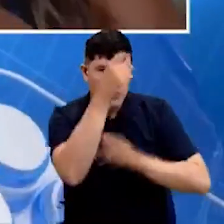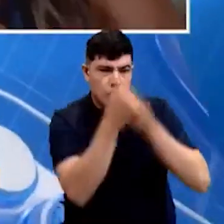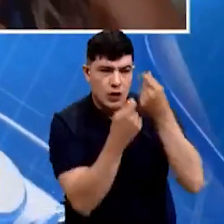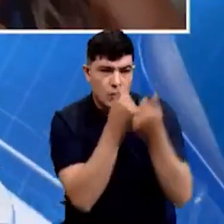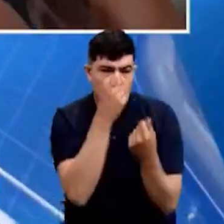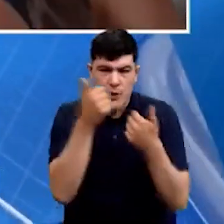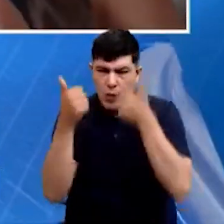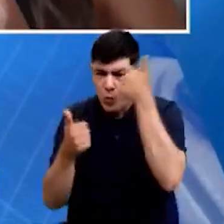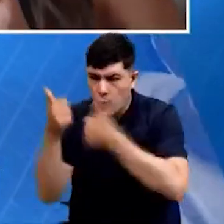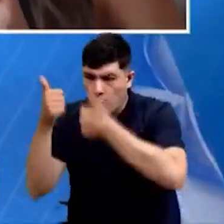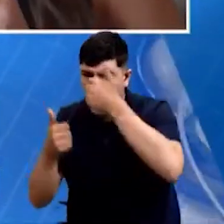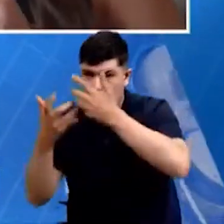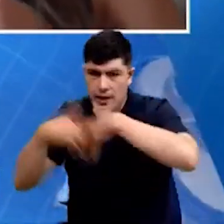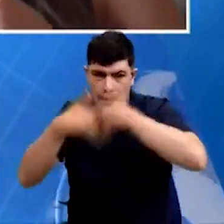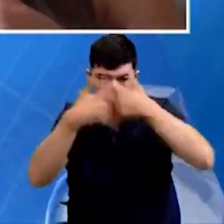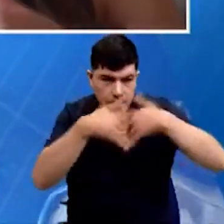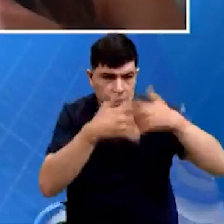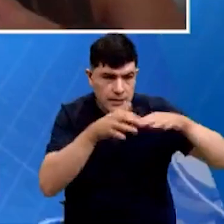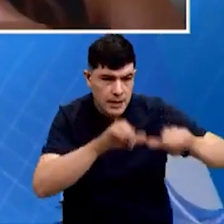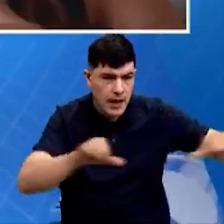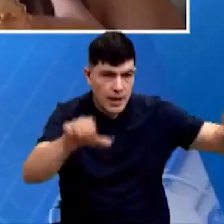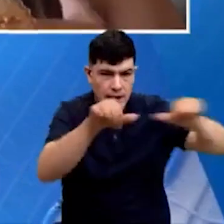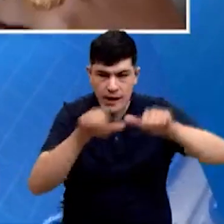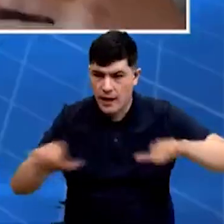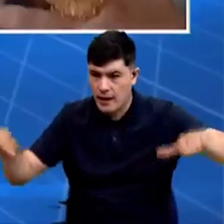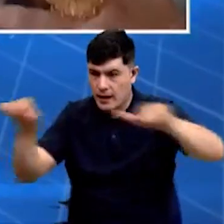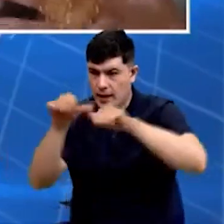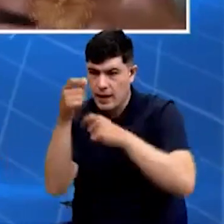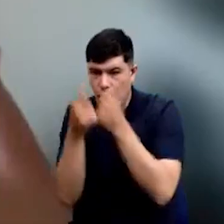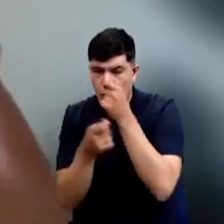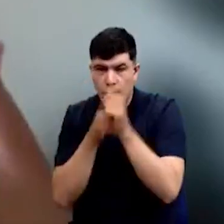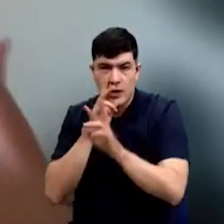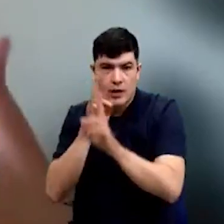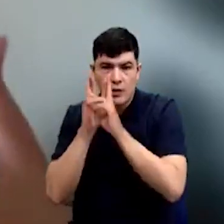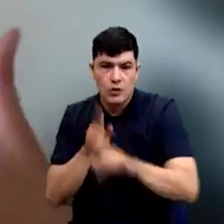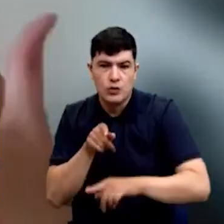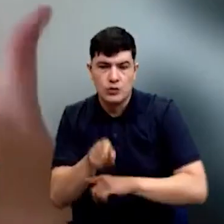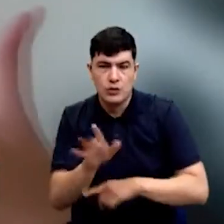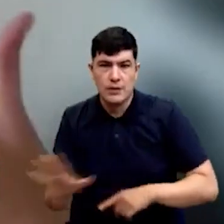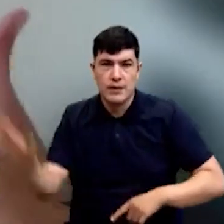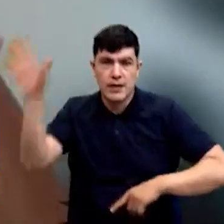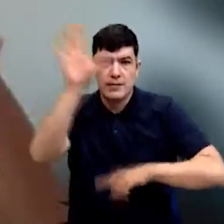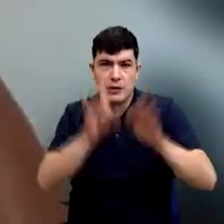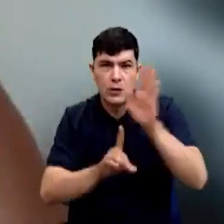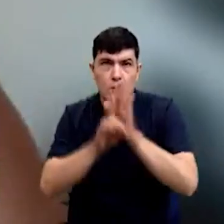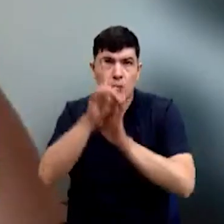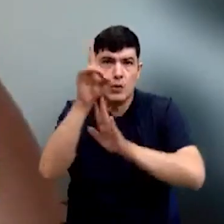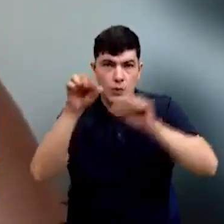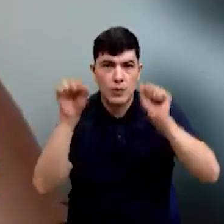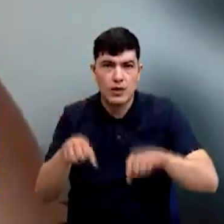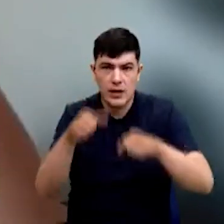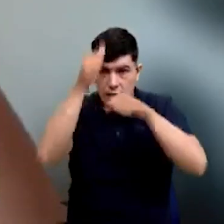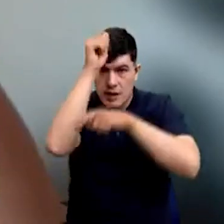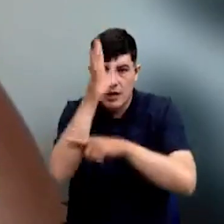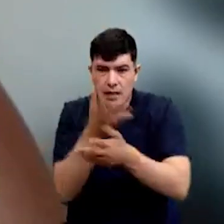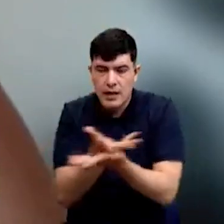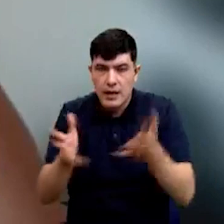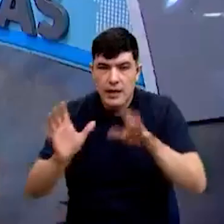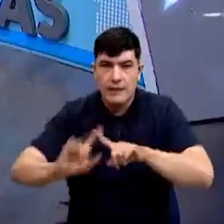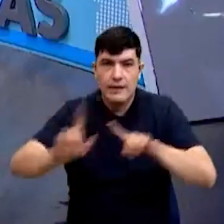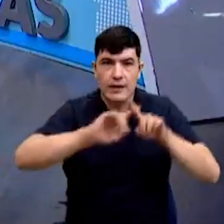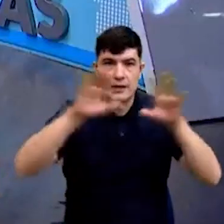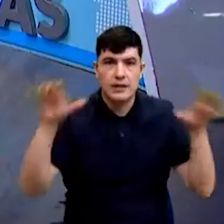las empresas y los sectores económicos que hacen que el departamento crezca para que haya un mayor dinamismo a nivel nacional.